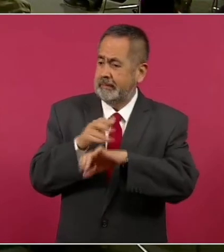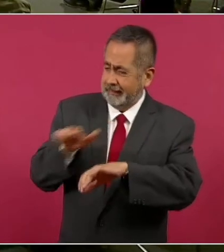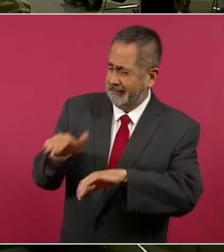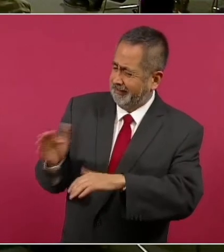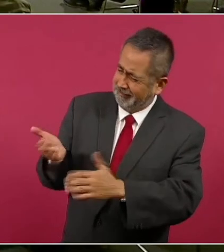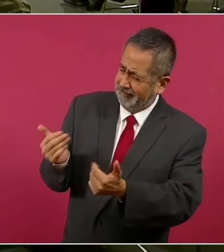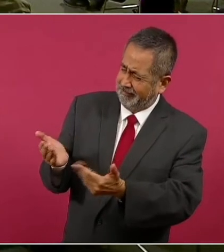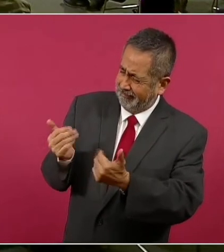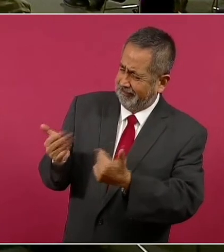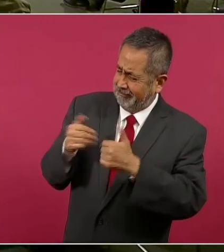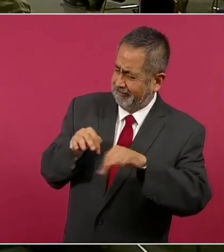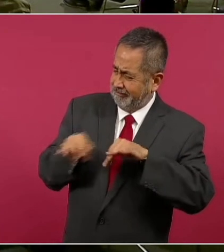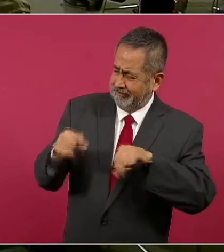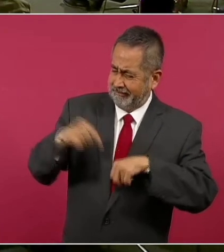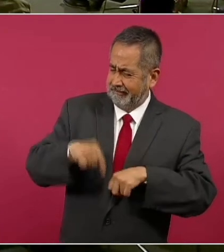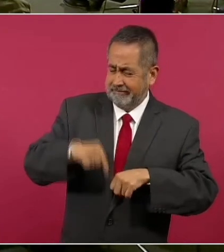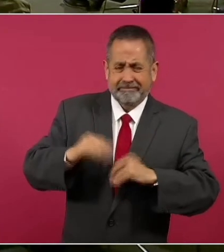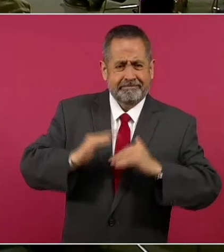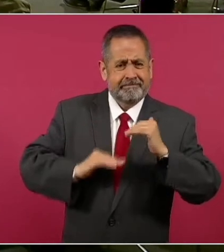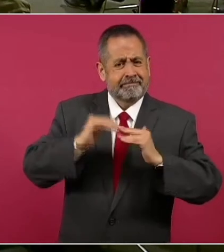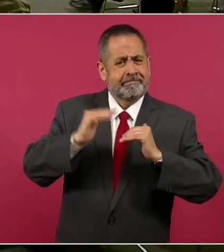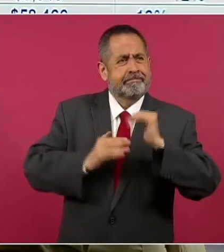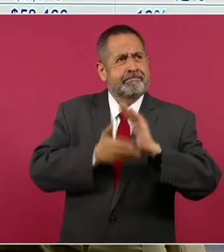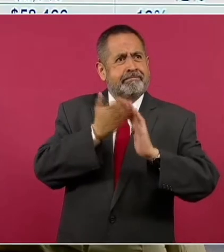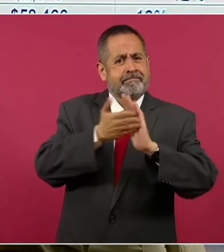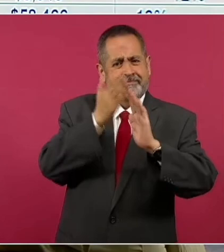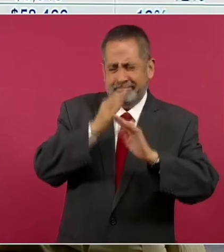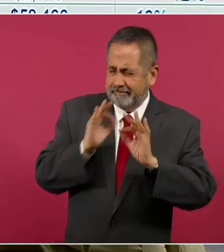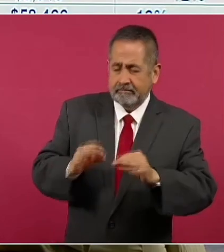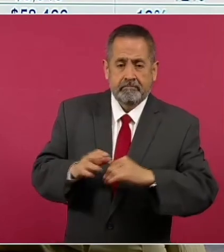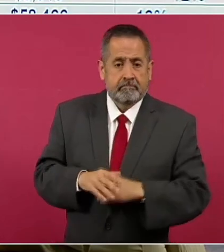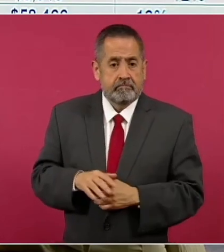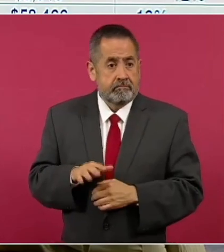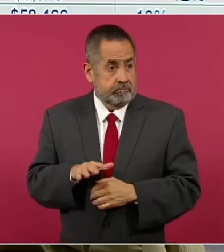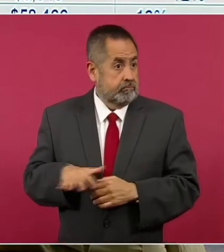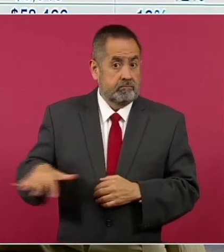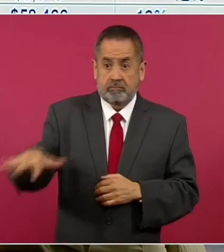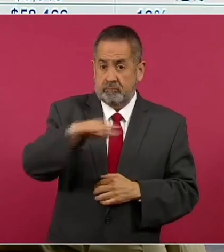y todos los trabajadores.